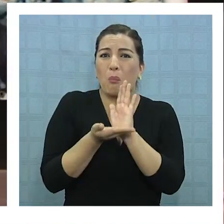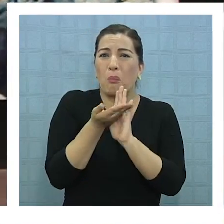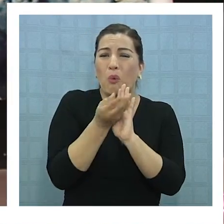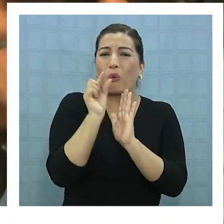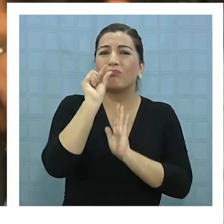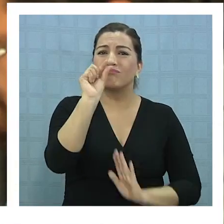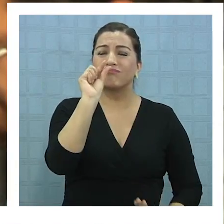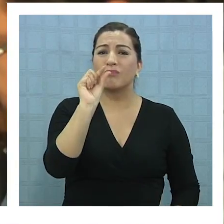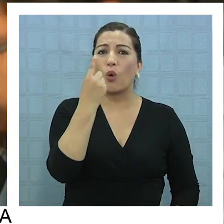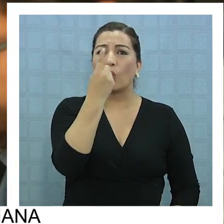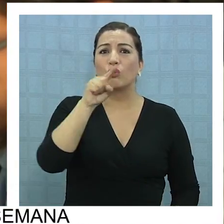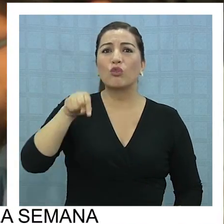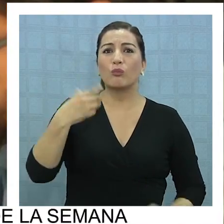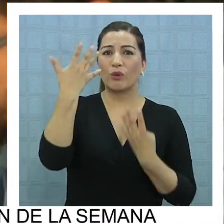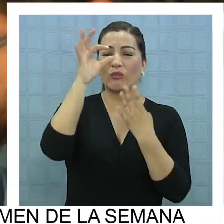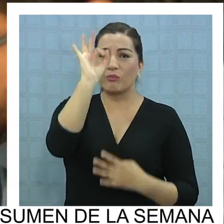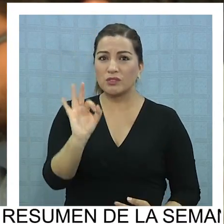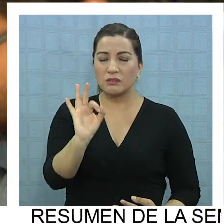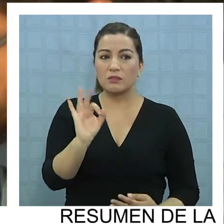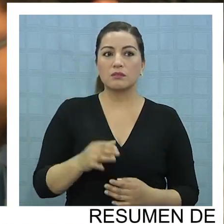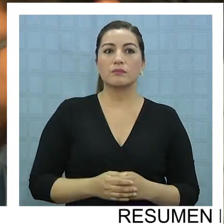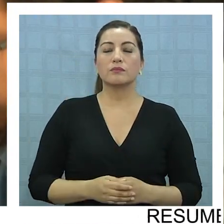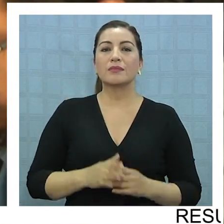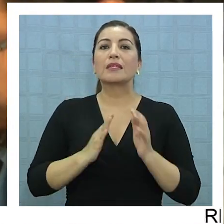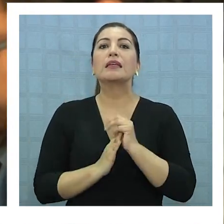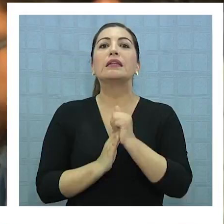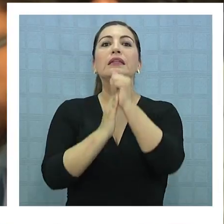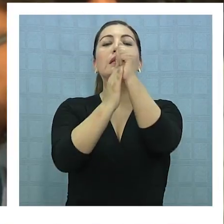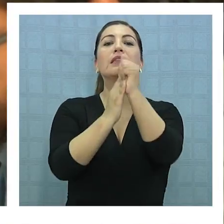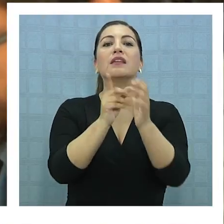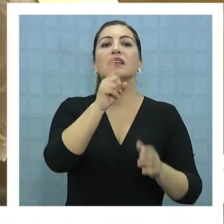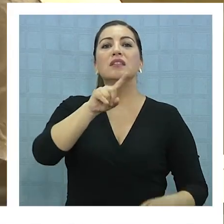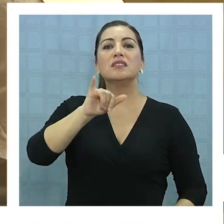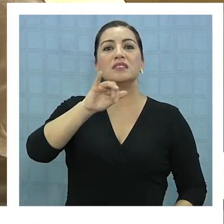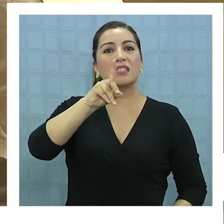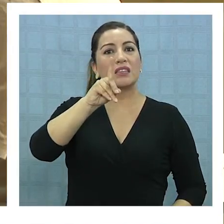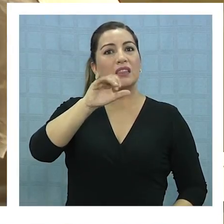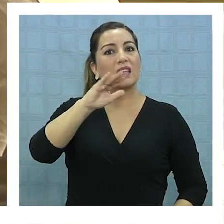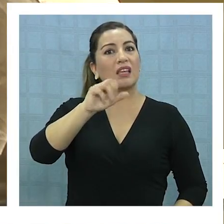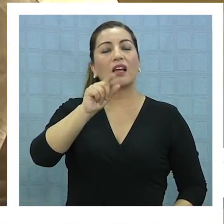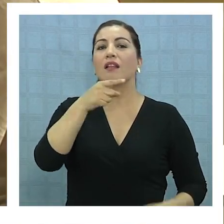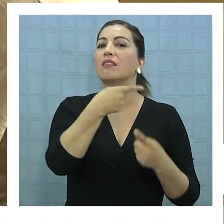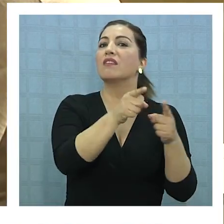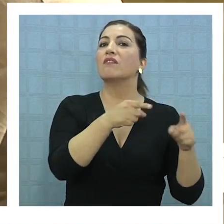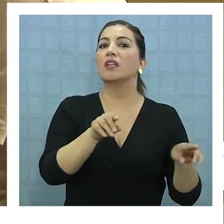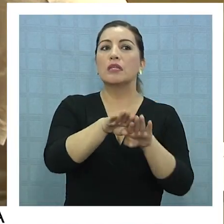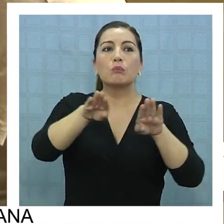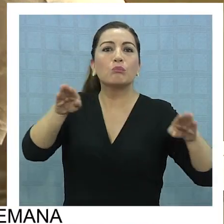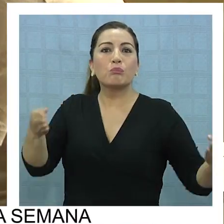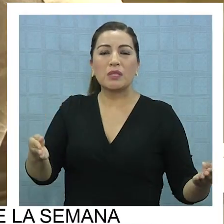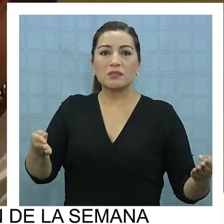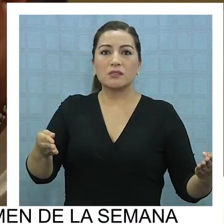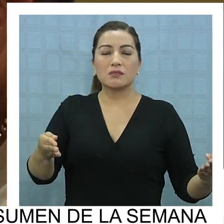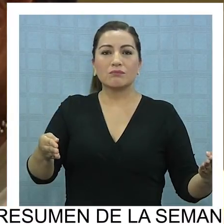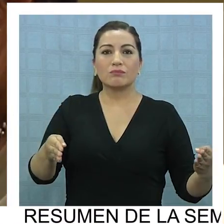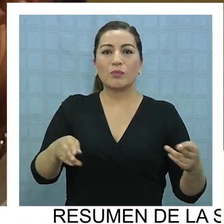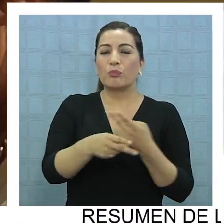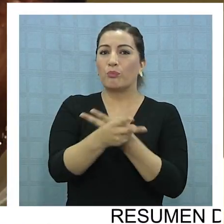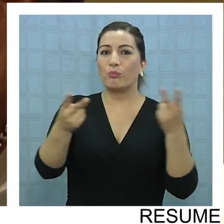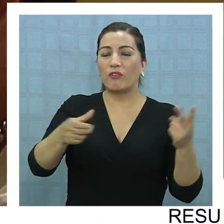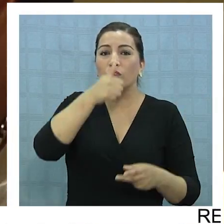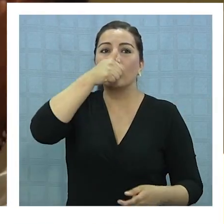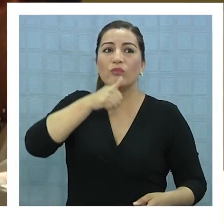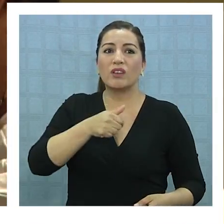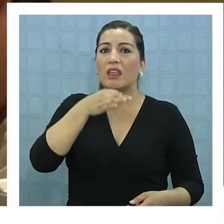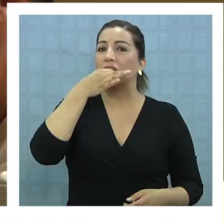,9%. Dirigentes sindicales de distintos sectores que integran la mesa público-privada de Tarapacá se manifiestan contra el